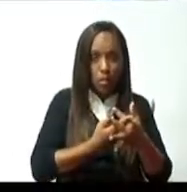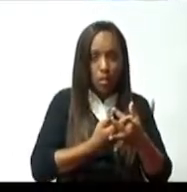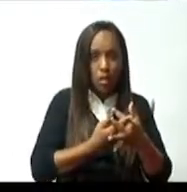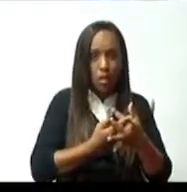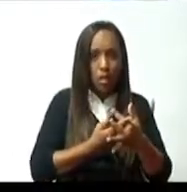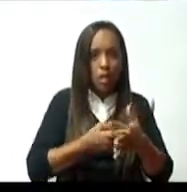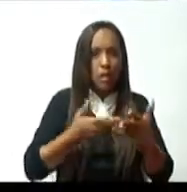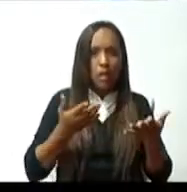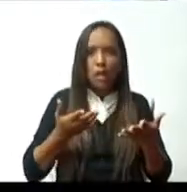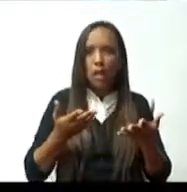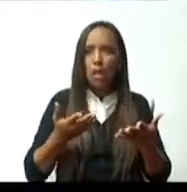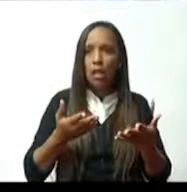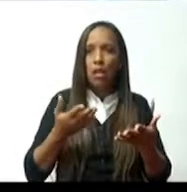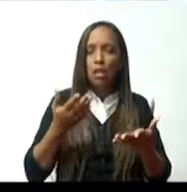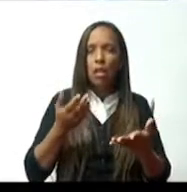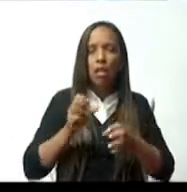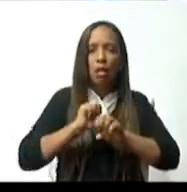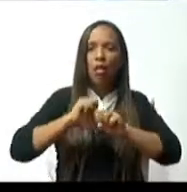posible.